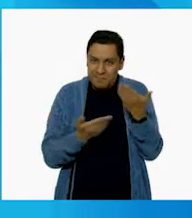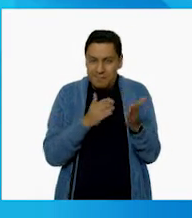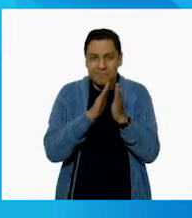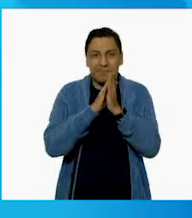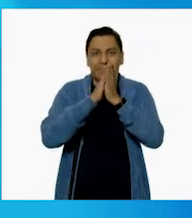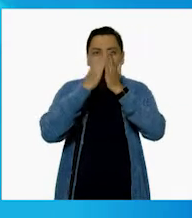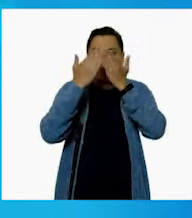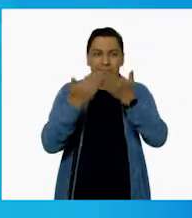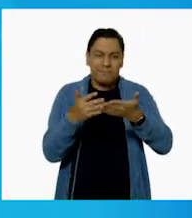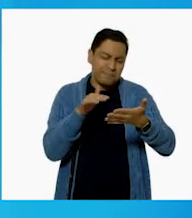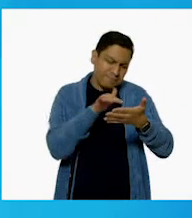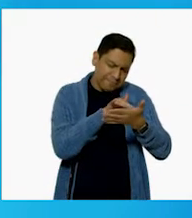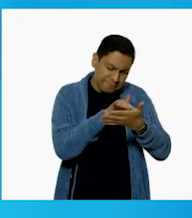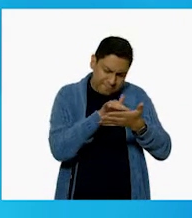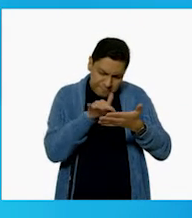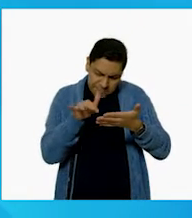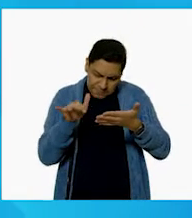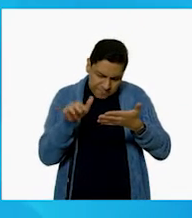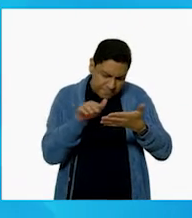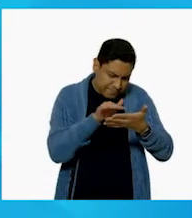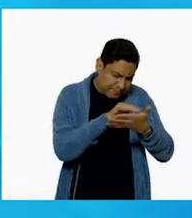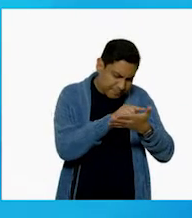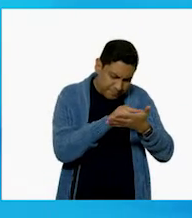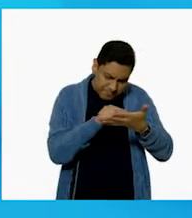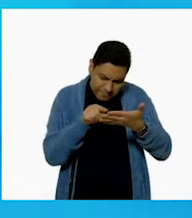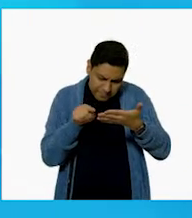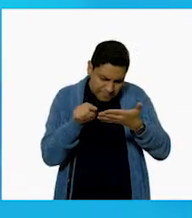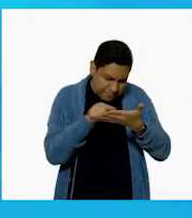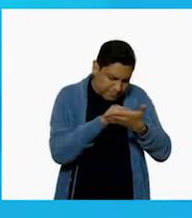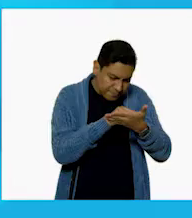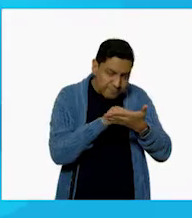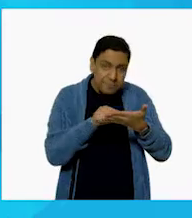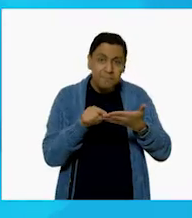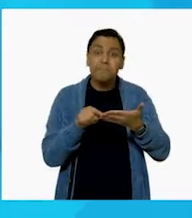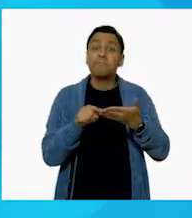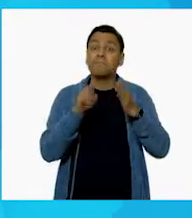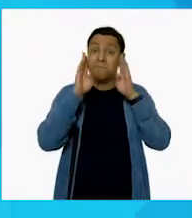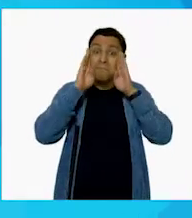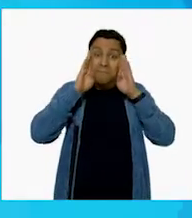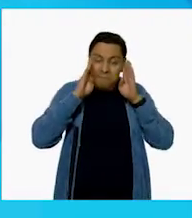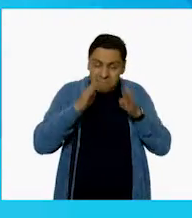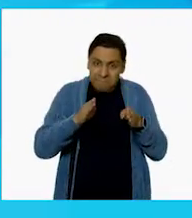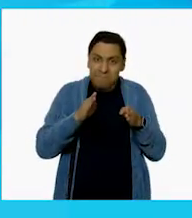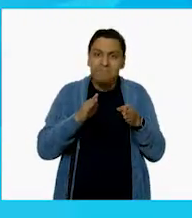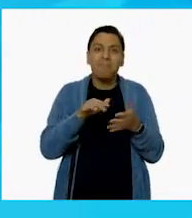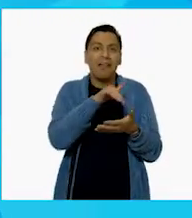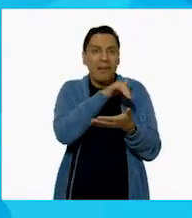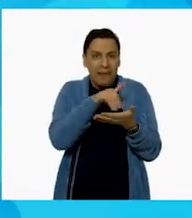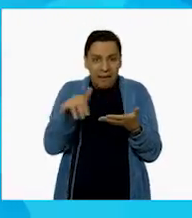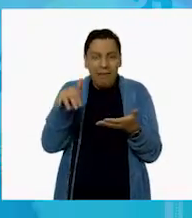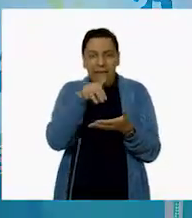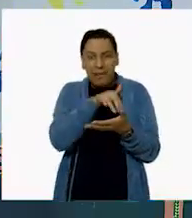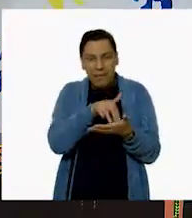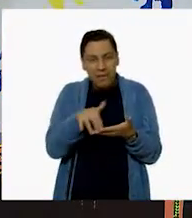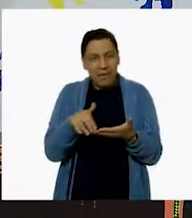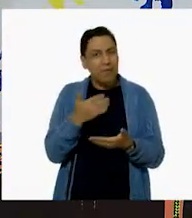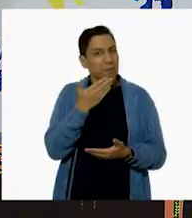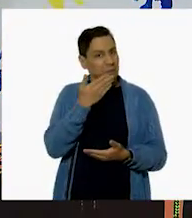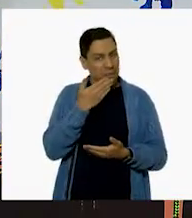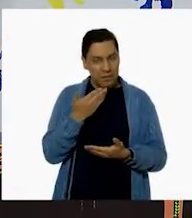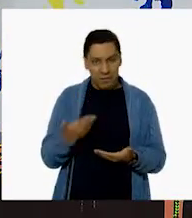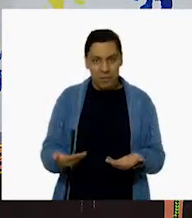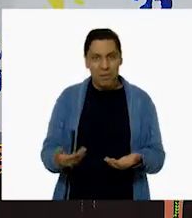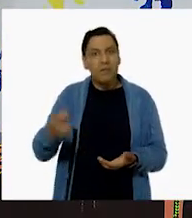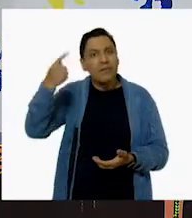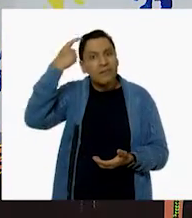libro y, bueno, está muy atento y concentrado y eso a mí me parece que está muy bien. Sí, está leyendo. Ajá, exactamente.